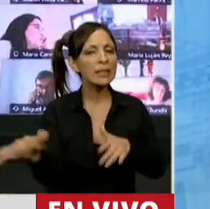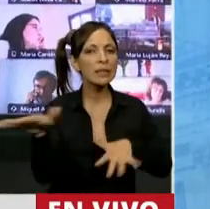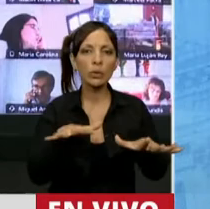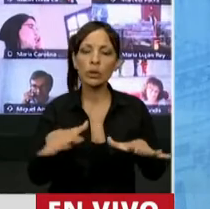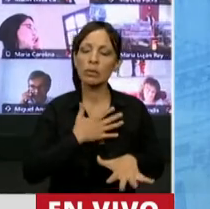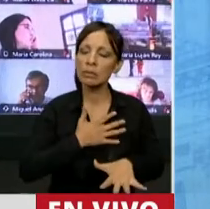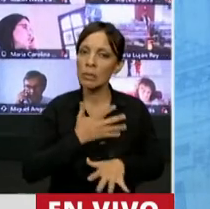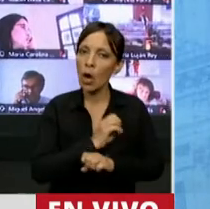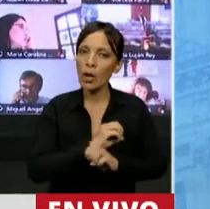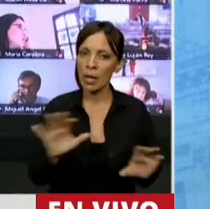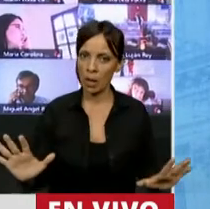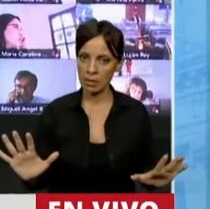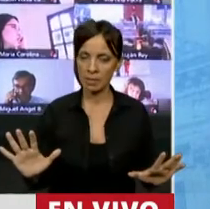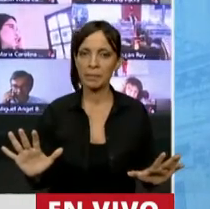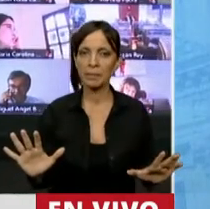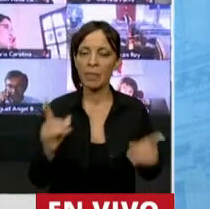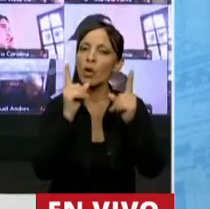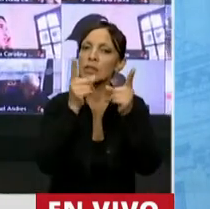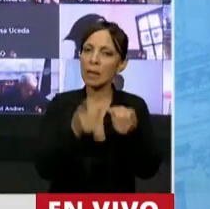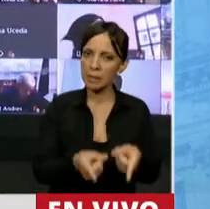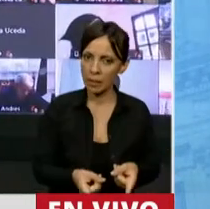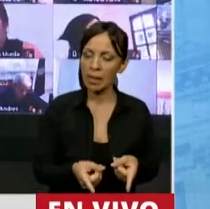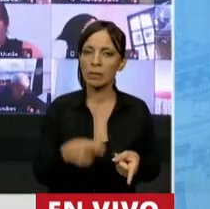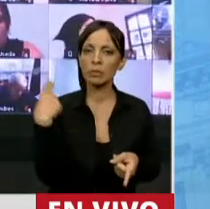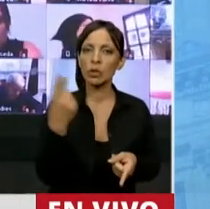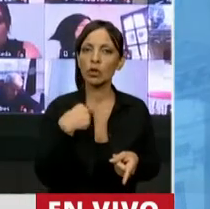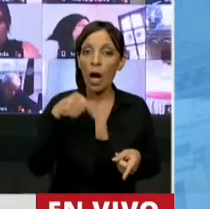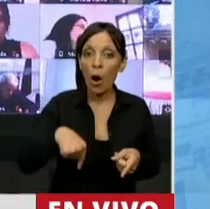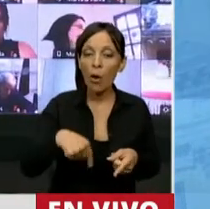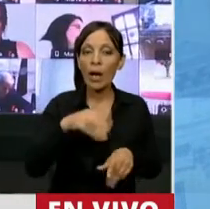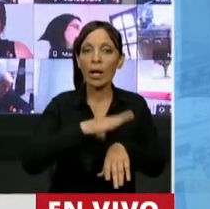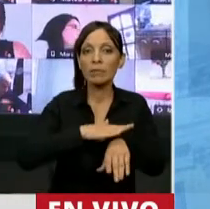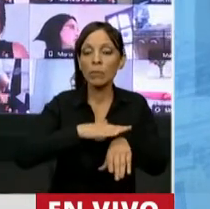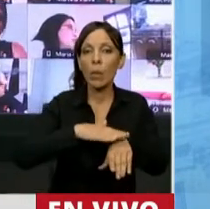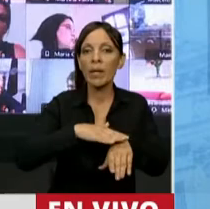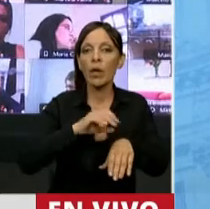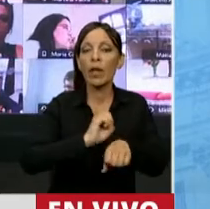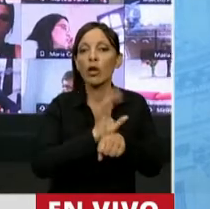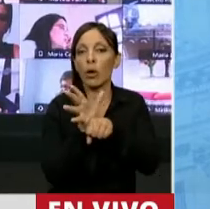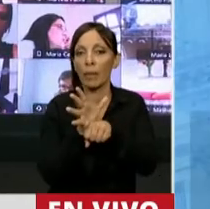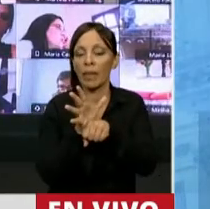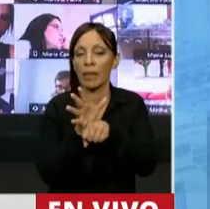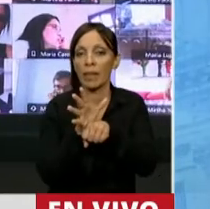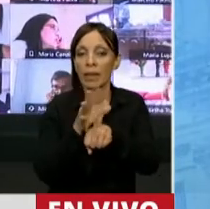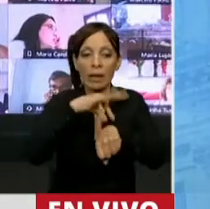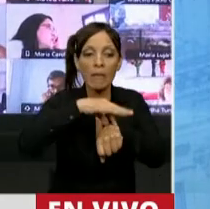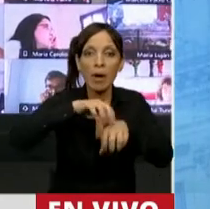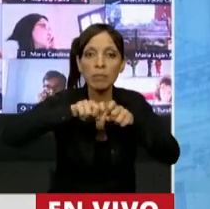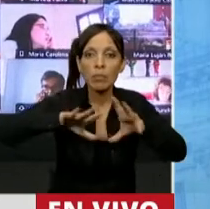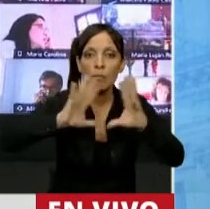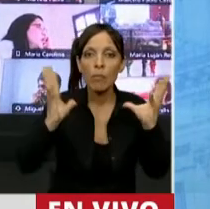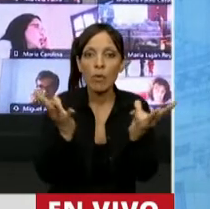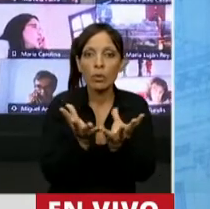lamentables. Pero también que estamos viviendo una pandemia. Algo desconocido,